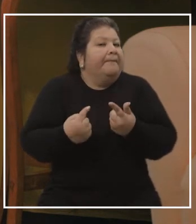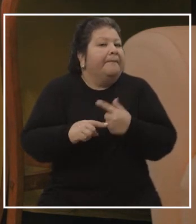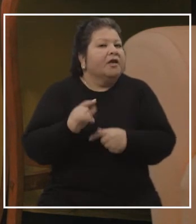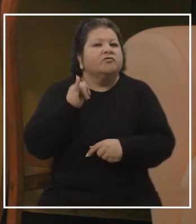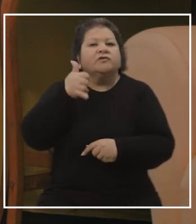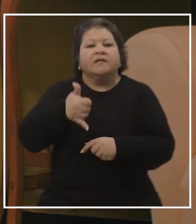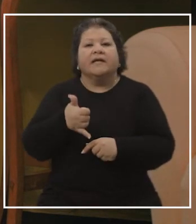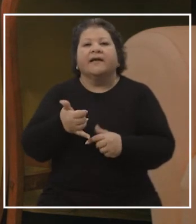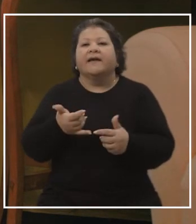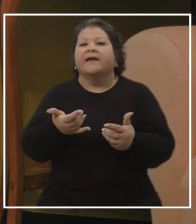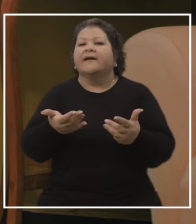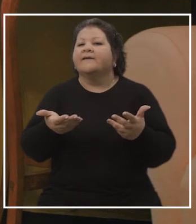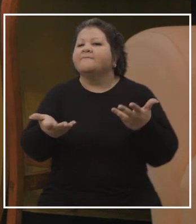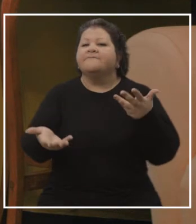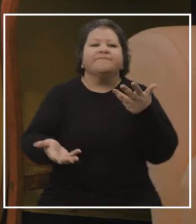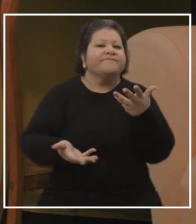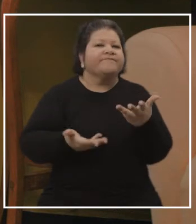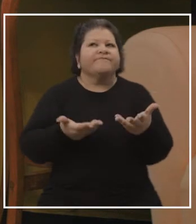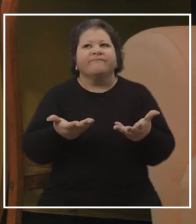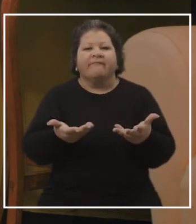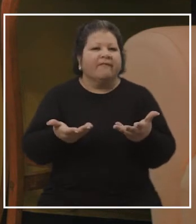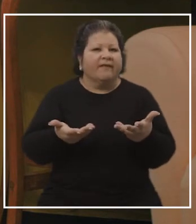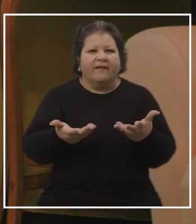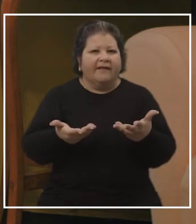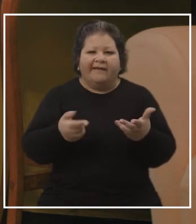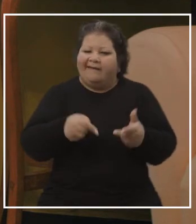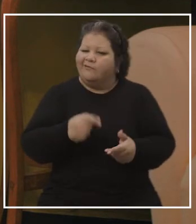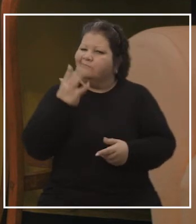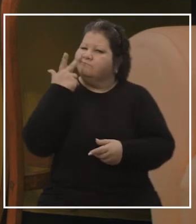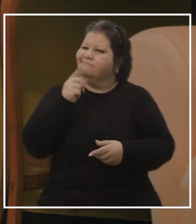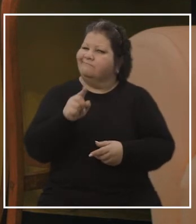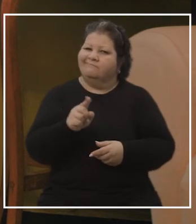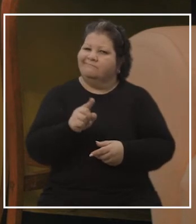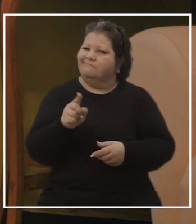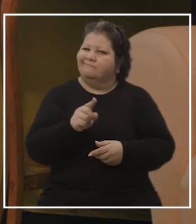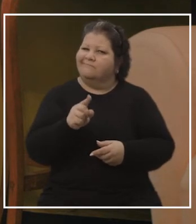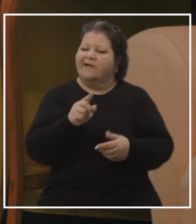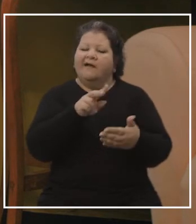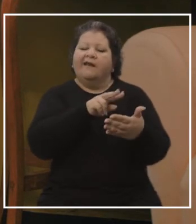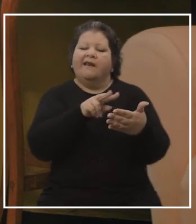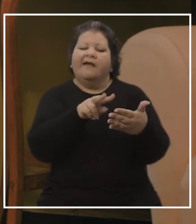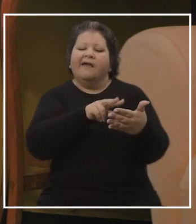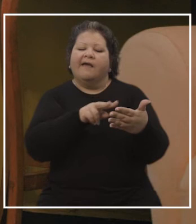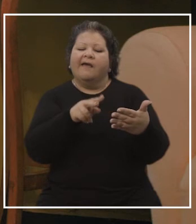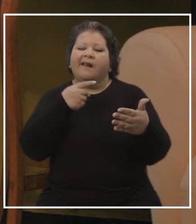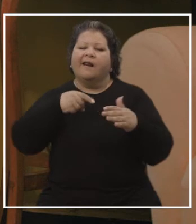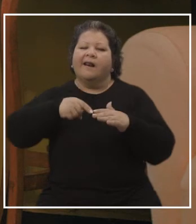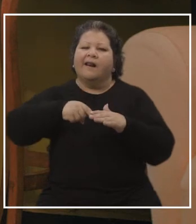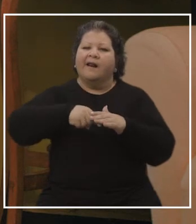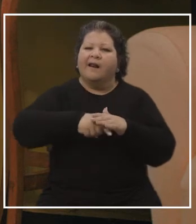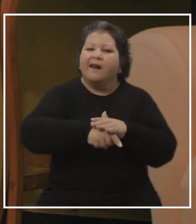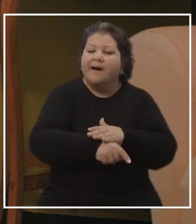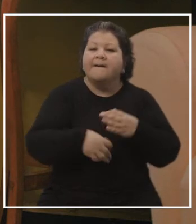decir, esto no me gusta. O sea, leer entre líneas,